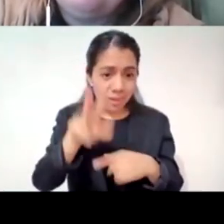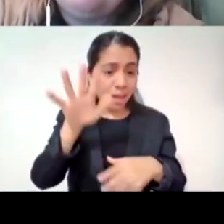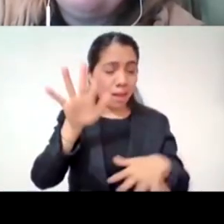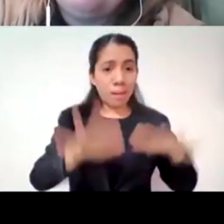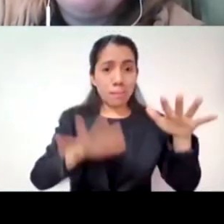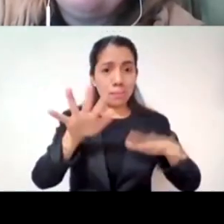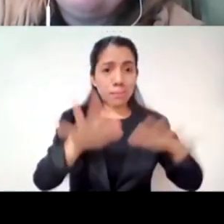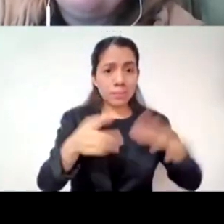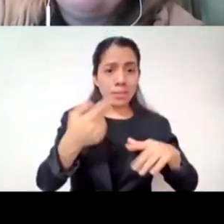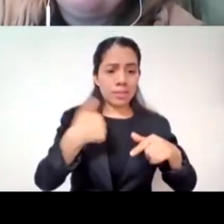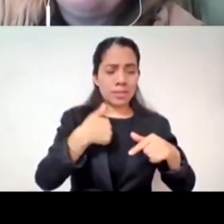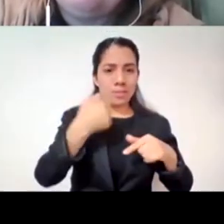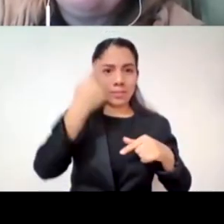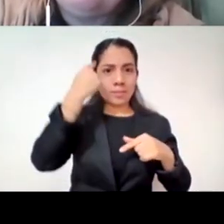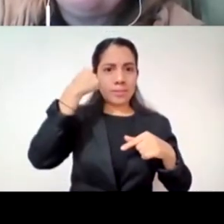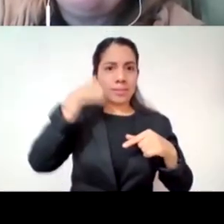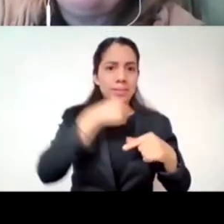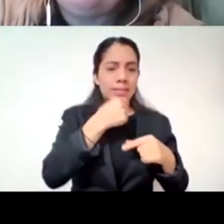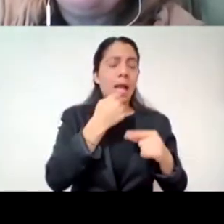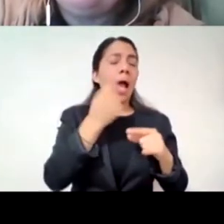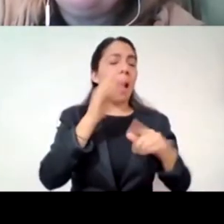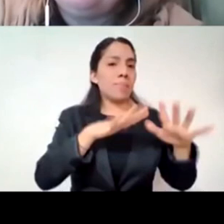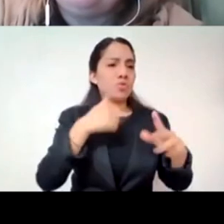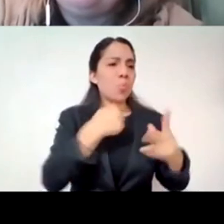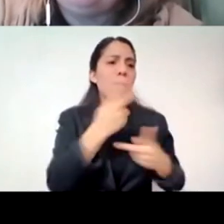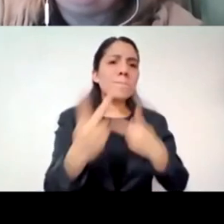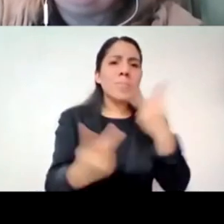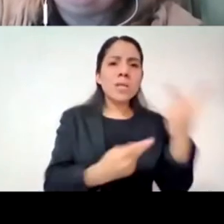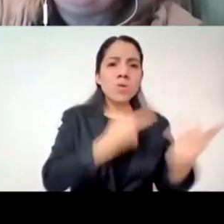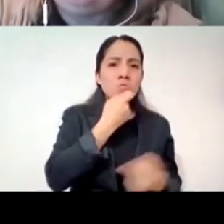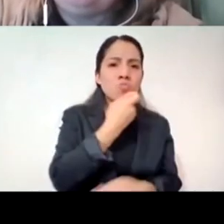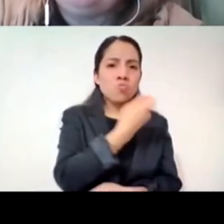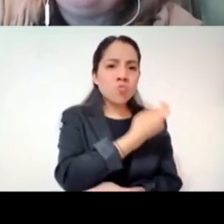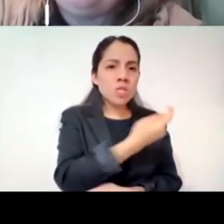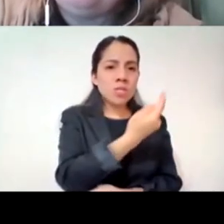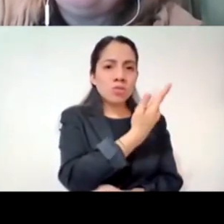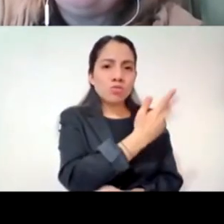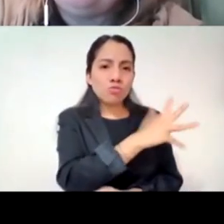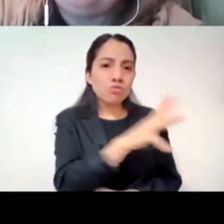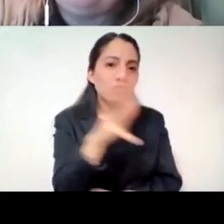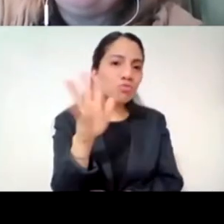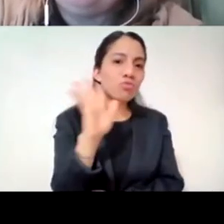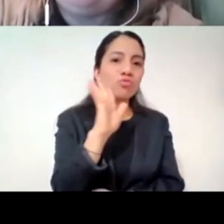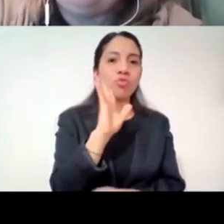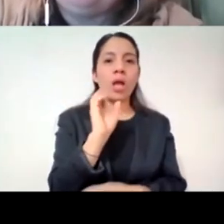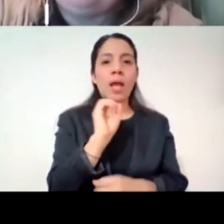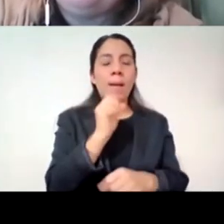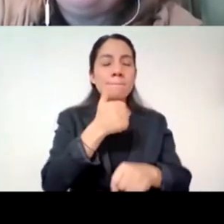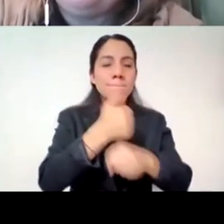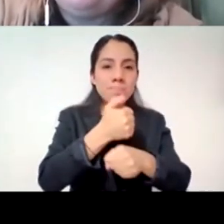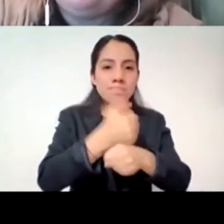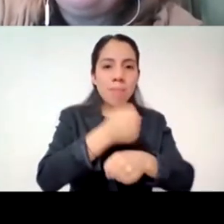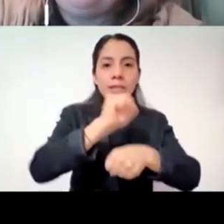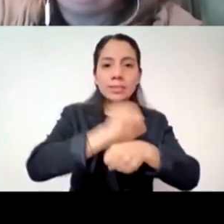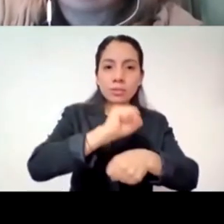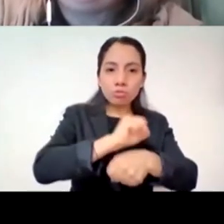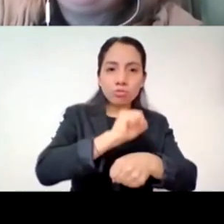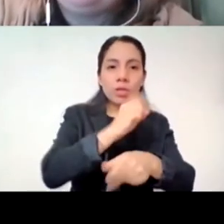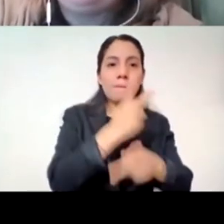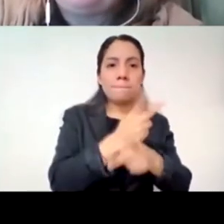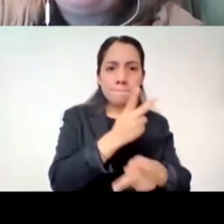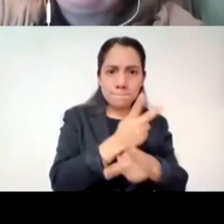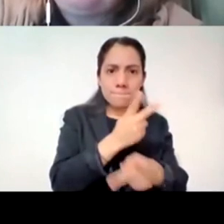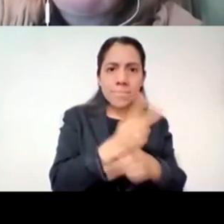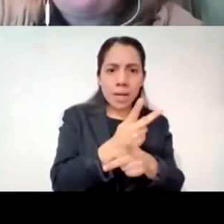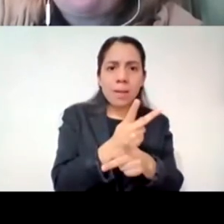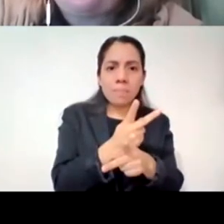tocado puertas desde kinder hasta universidades posgrados de hablemos por favor del tema hagamos una educación tanatológica así le he llamado una